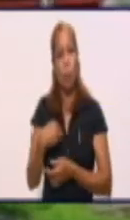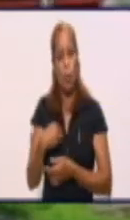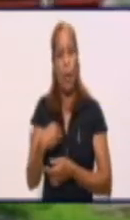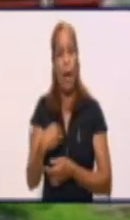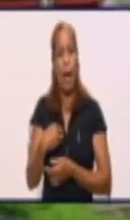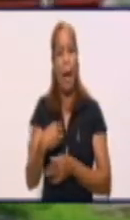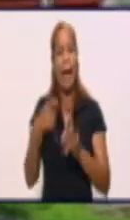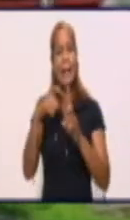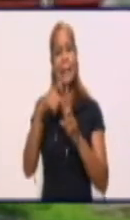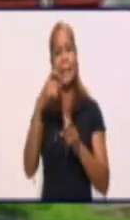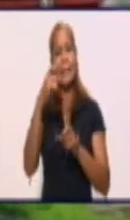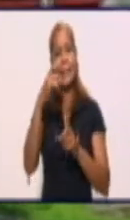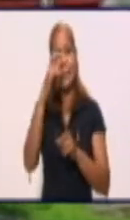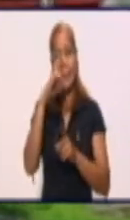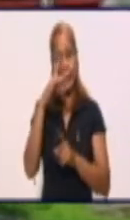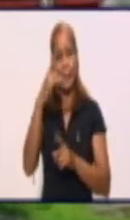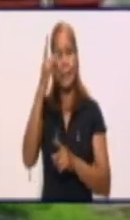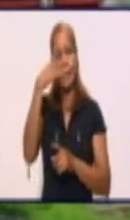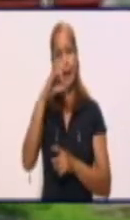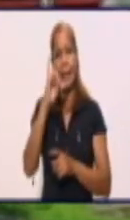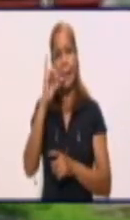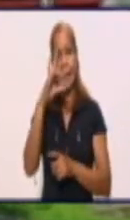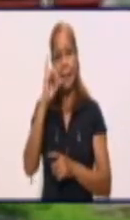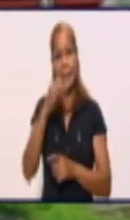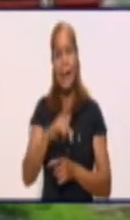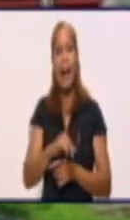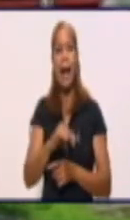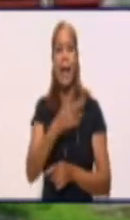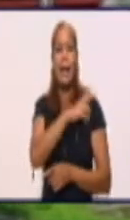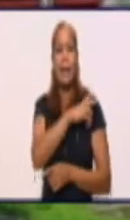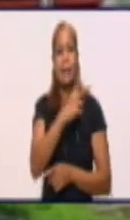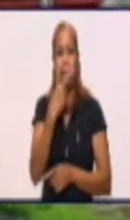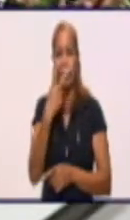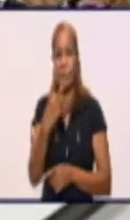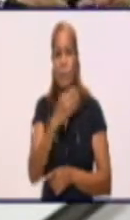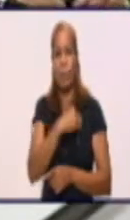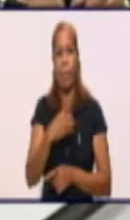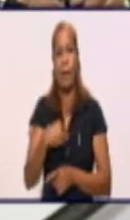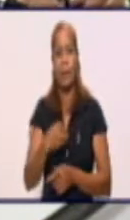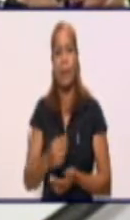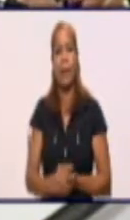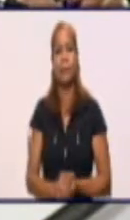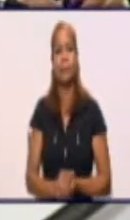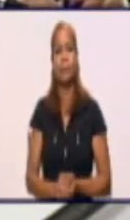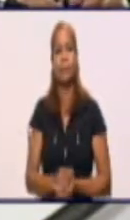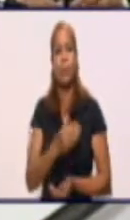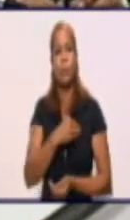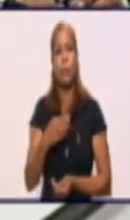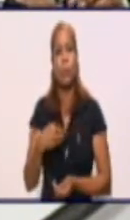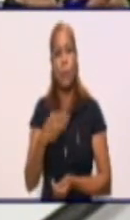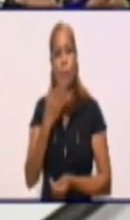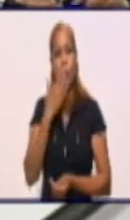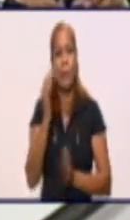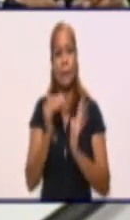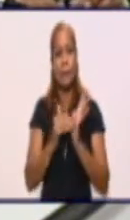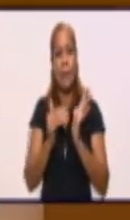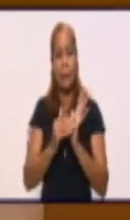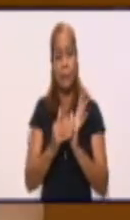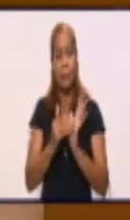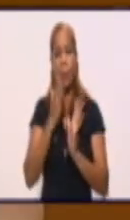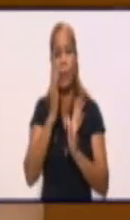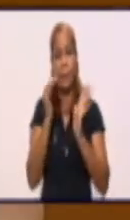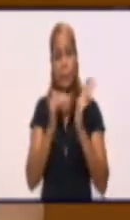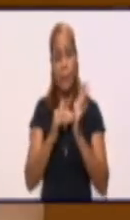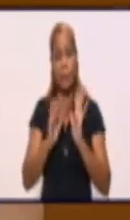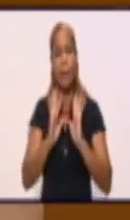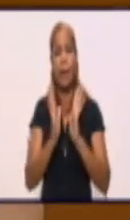Jefa de Atención Médica en la Dirección Provincial de Salud. Doctora, buenas tardes. Buenas tardes, Yonel. Buenas tardes a todos los